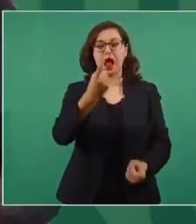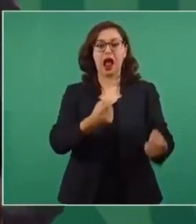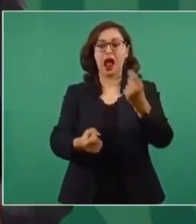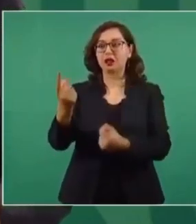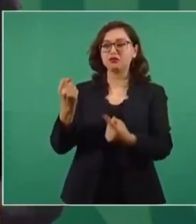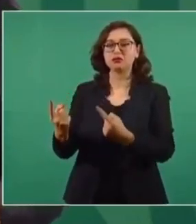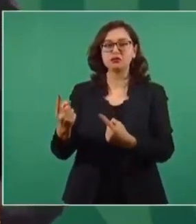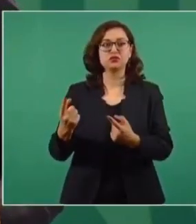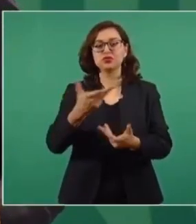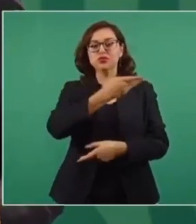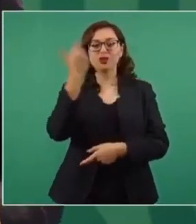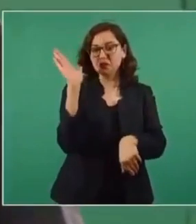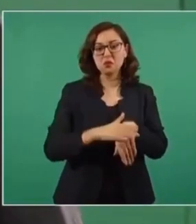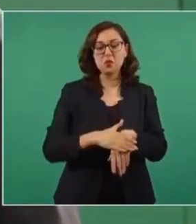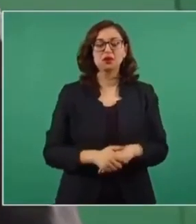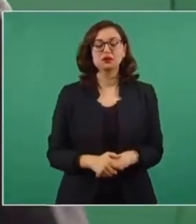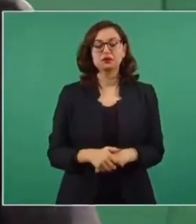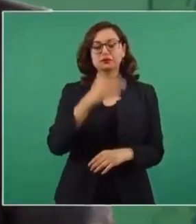Olegario?